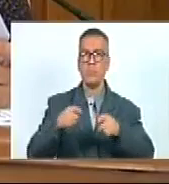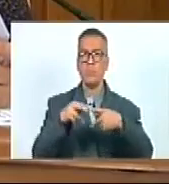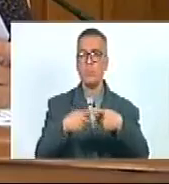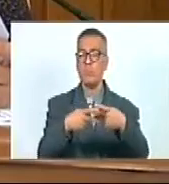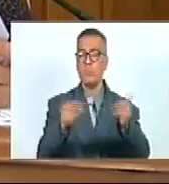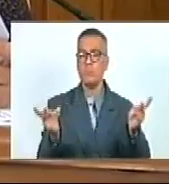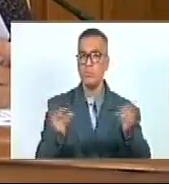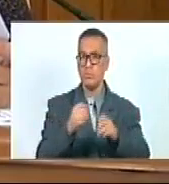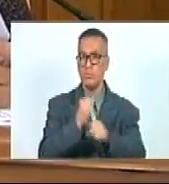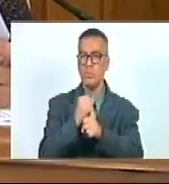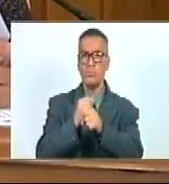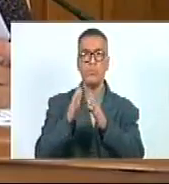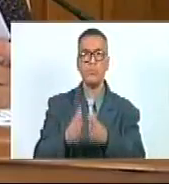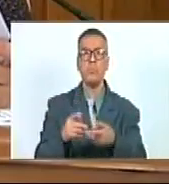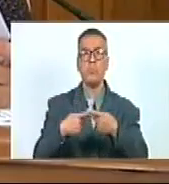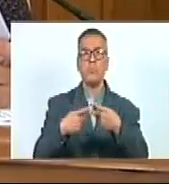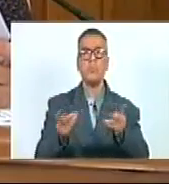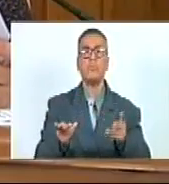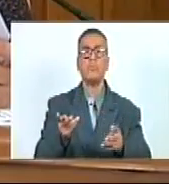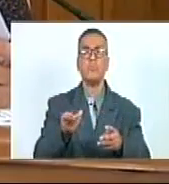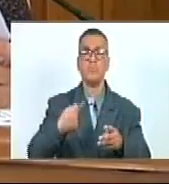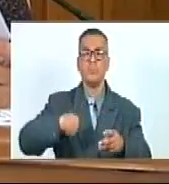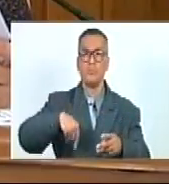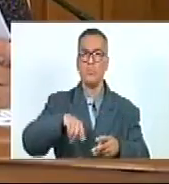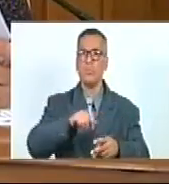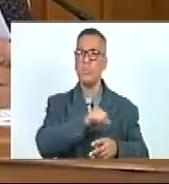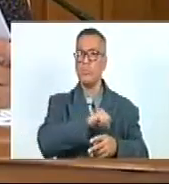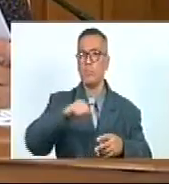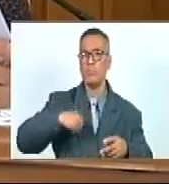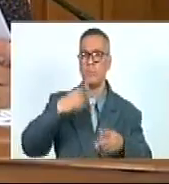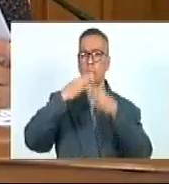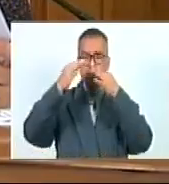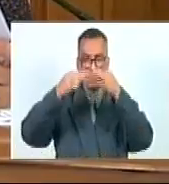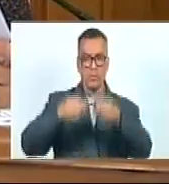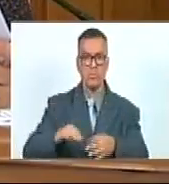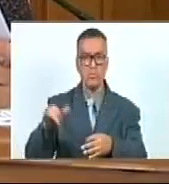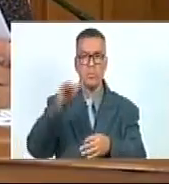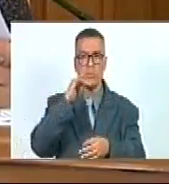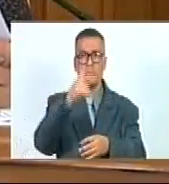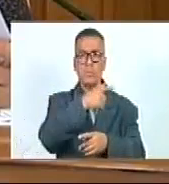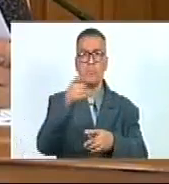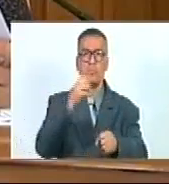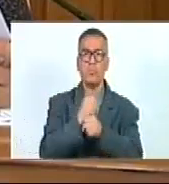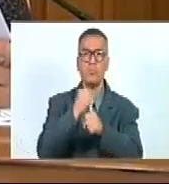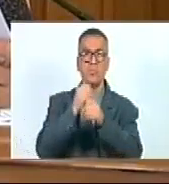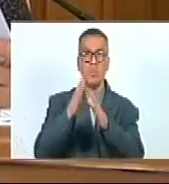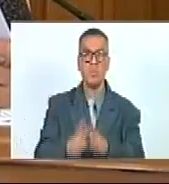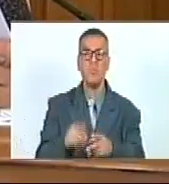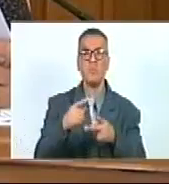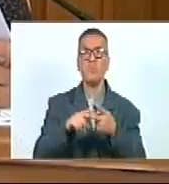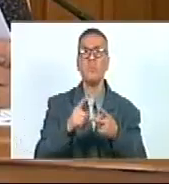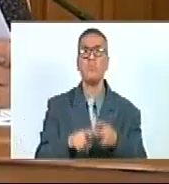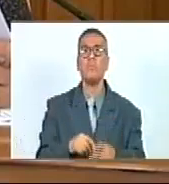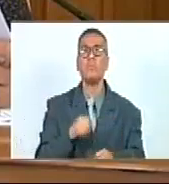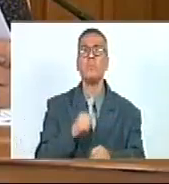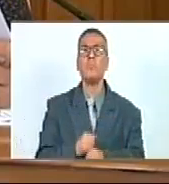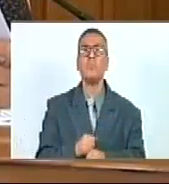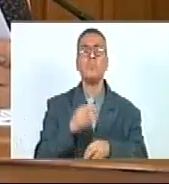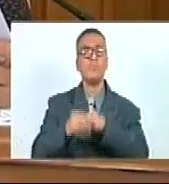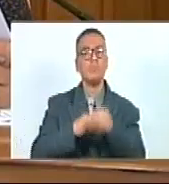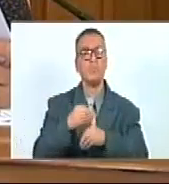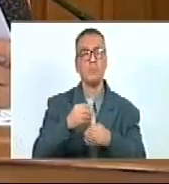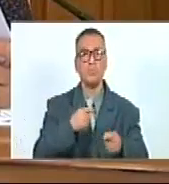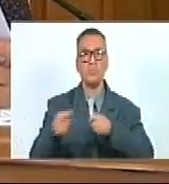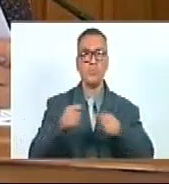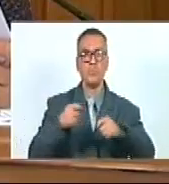Pública o empleadores del sector privado deben garantizar y facilitar a las trabajadoras y trabajadores el ejercicio